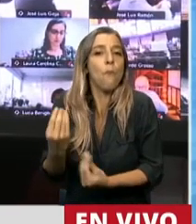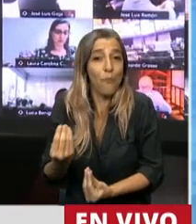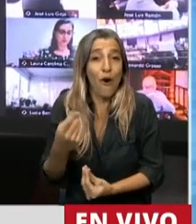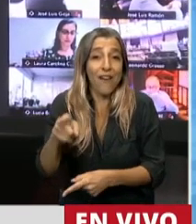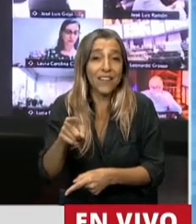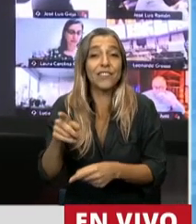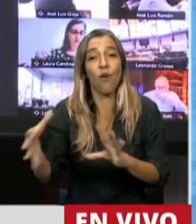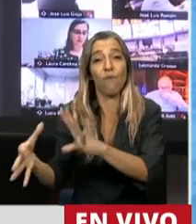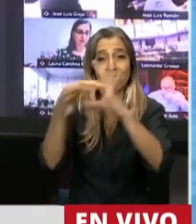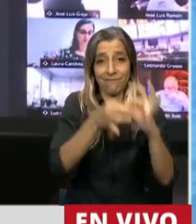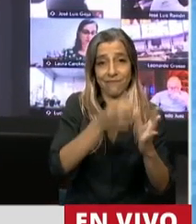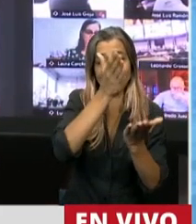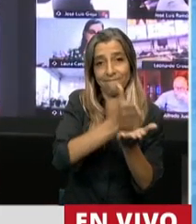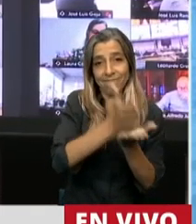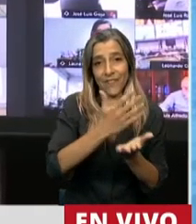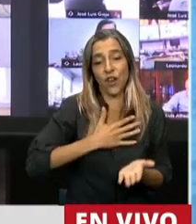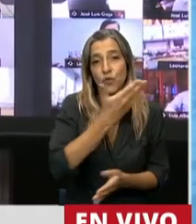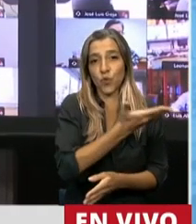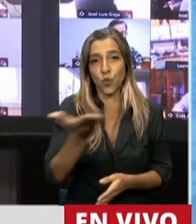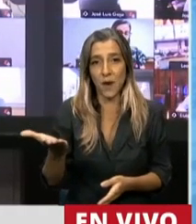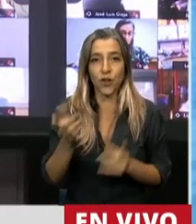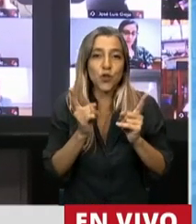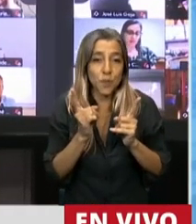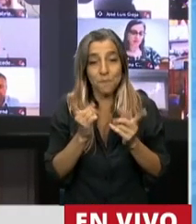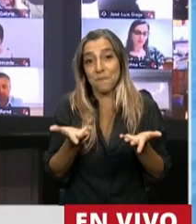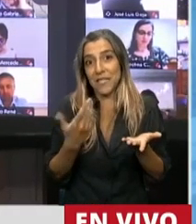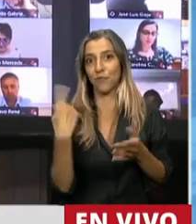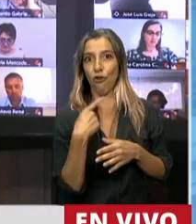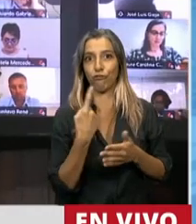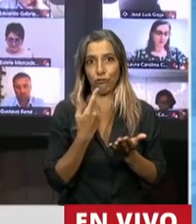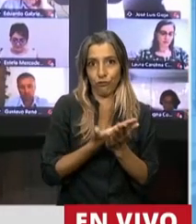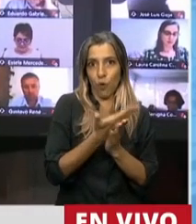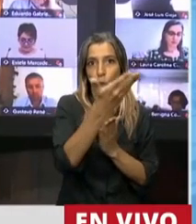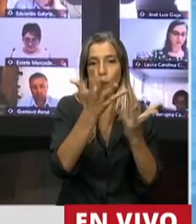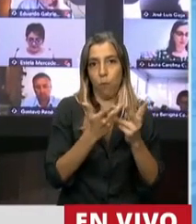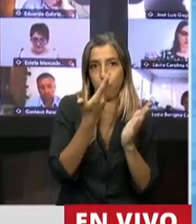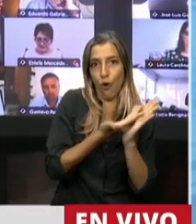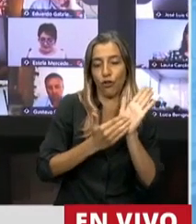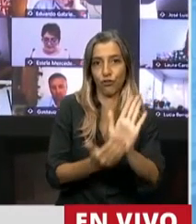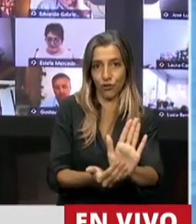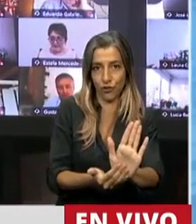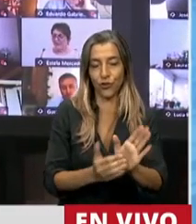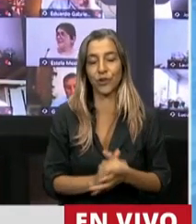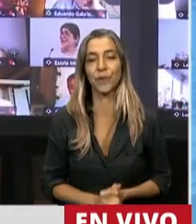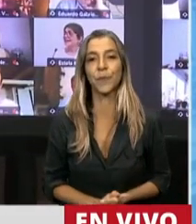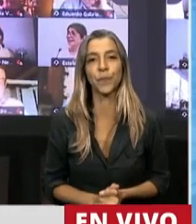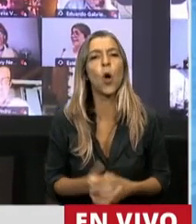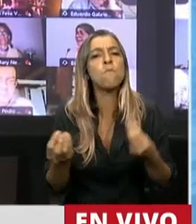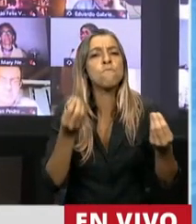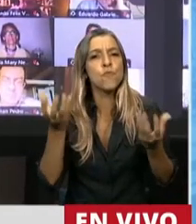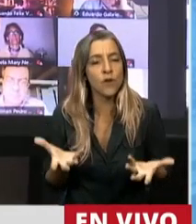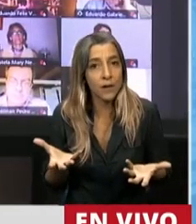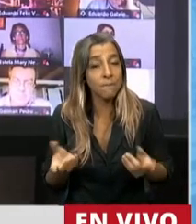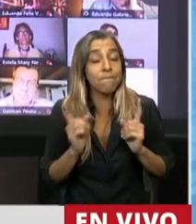establecido en el mismo convenio que estamos suscribiendo. ¿Y por qué? Porque lo orienta